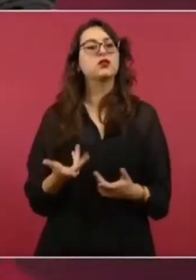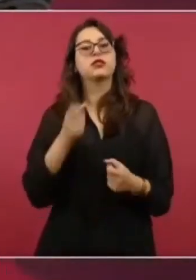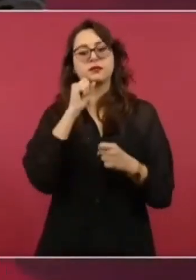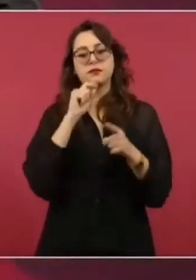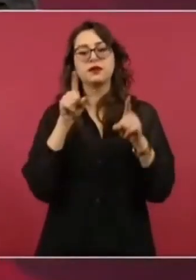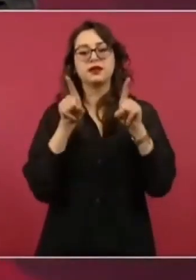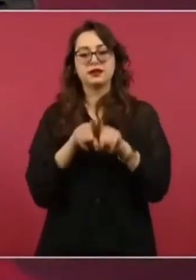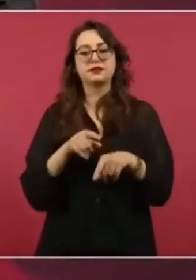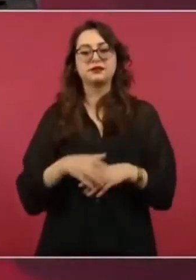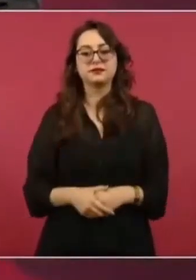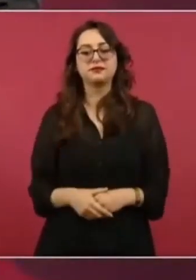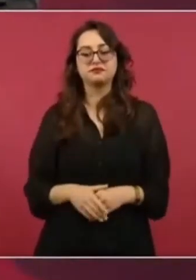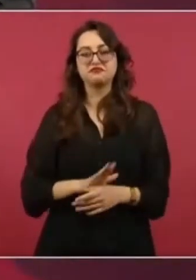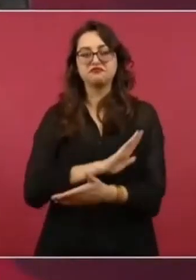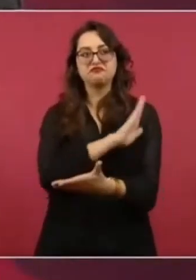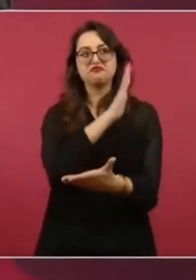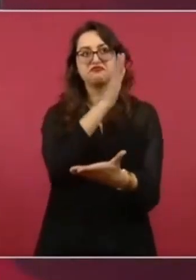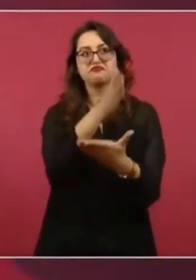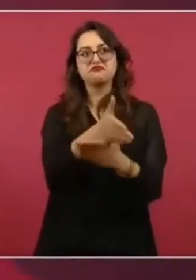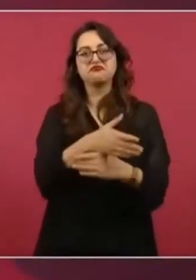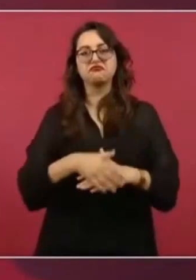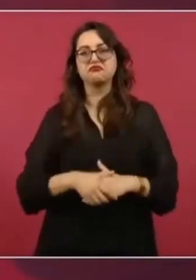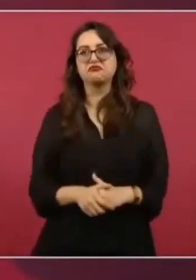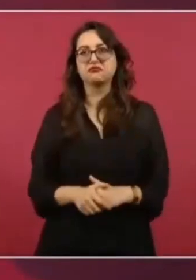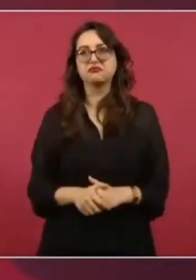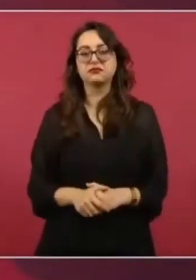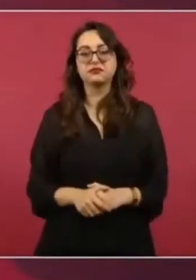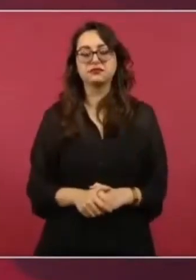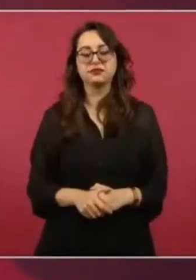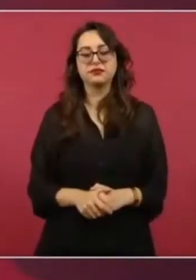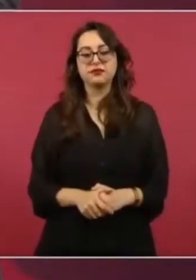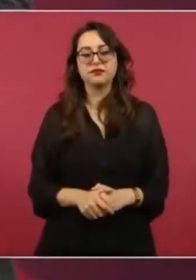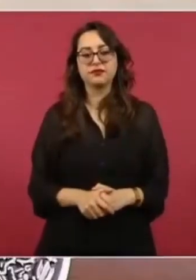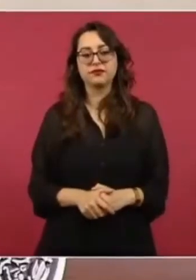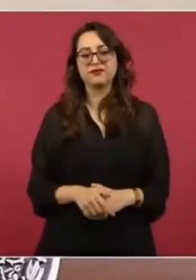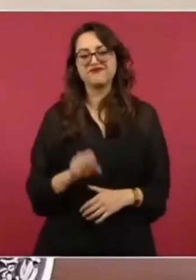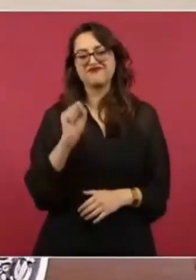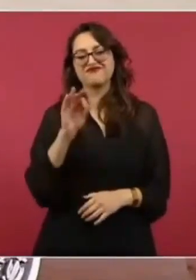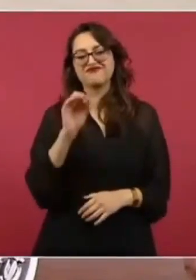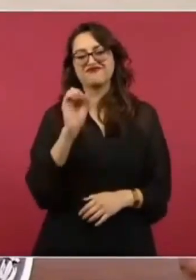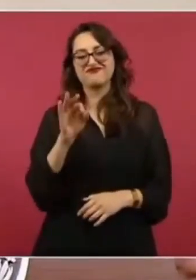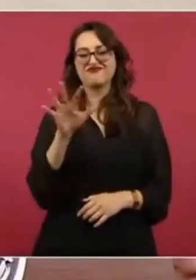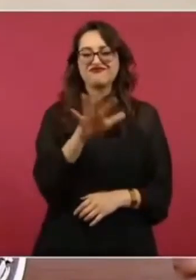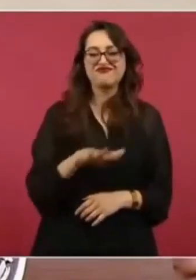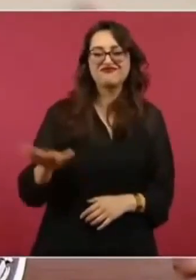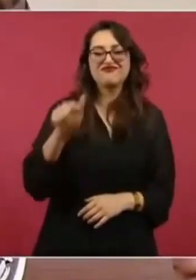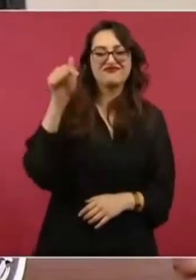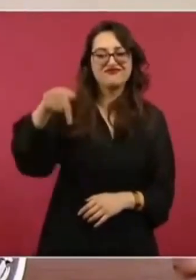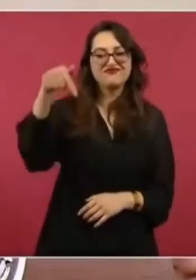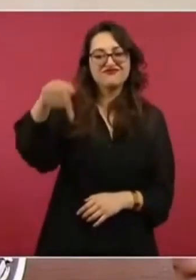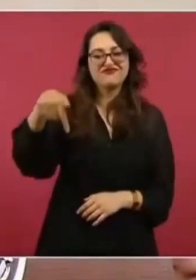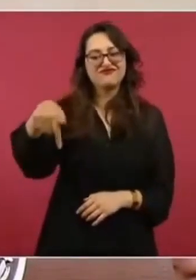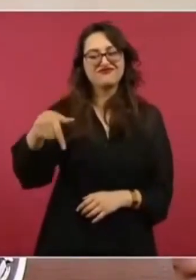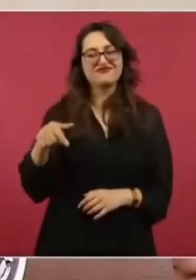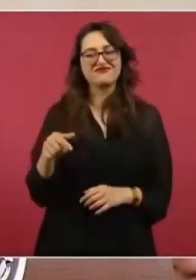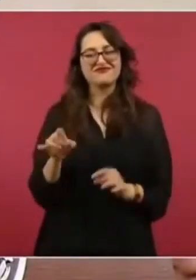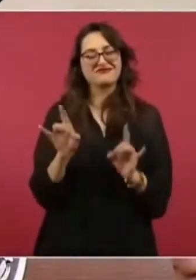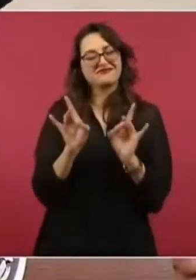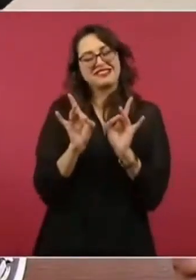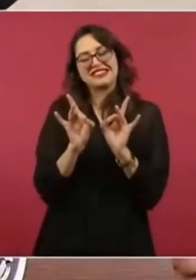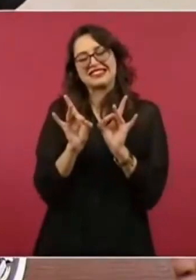muy curioso, porque ya era